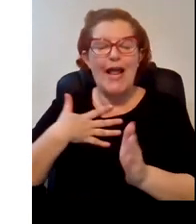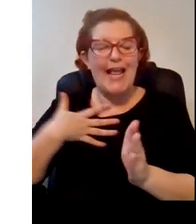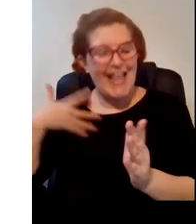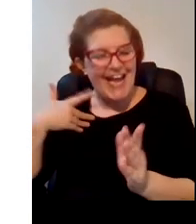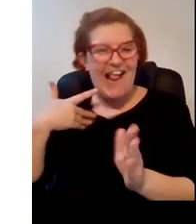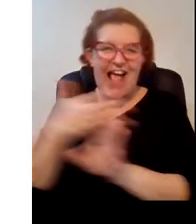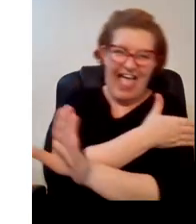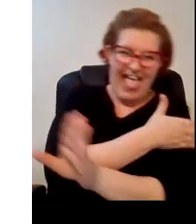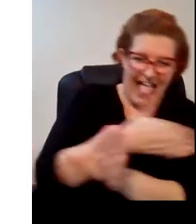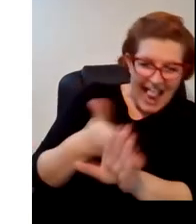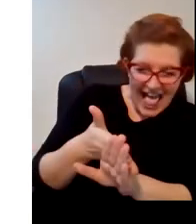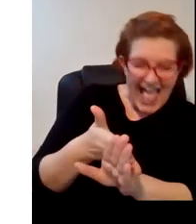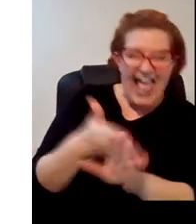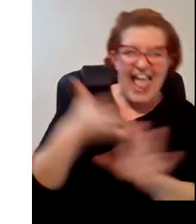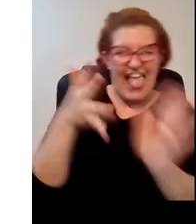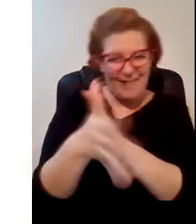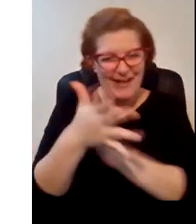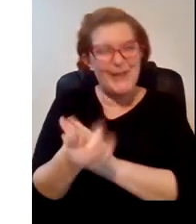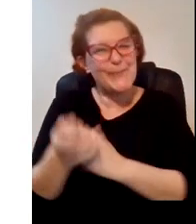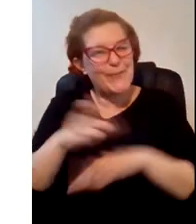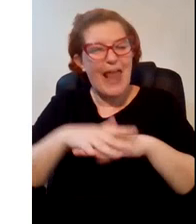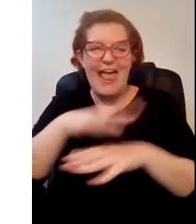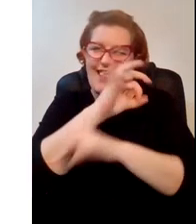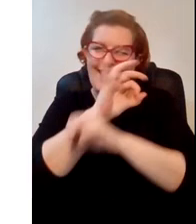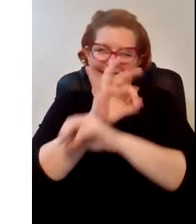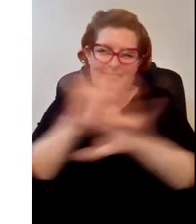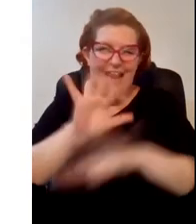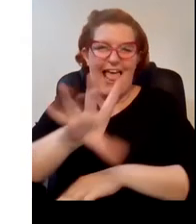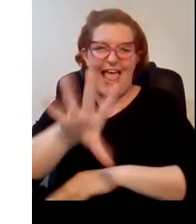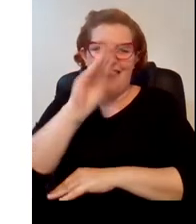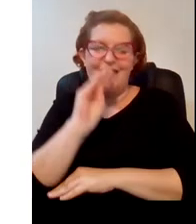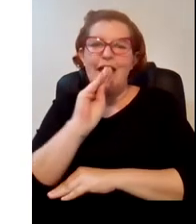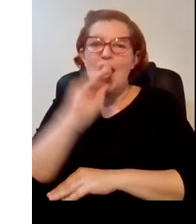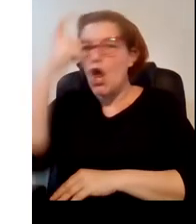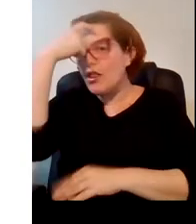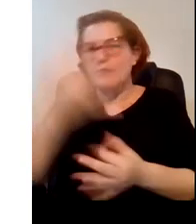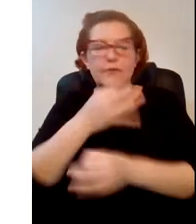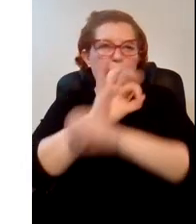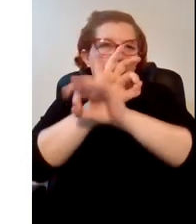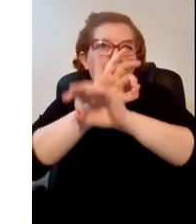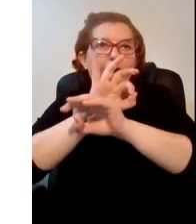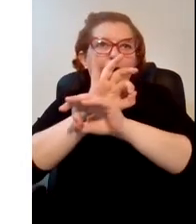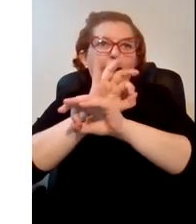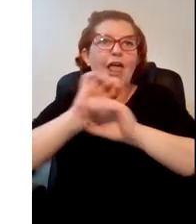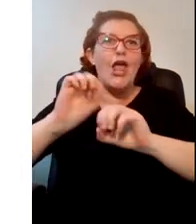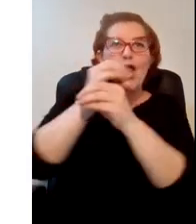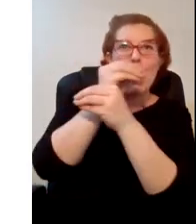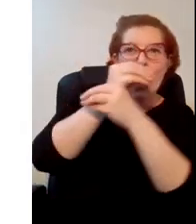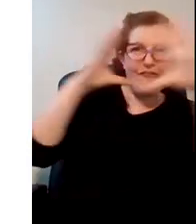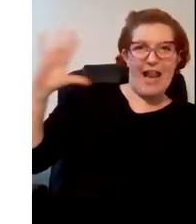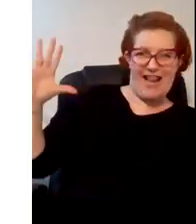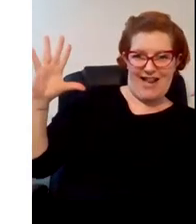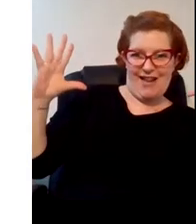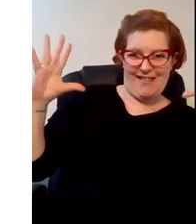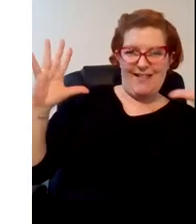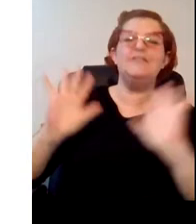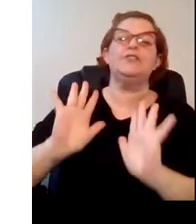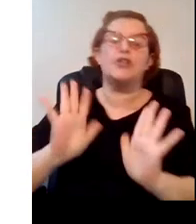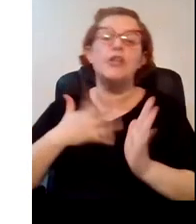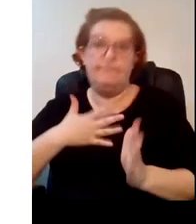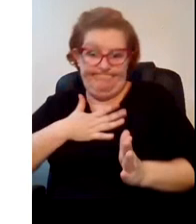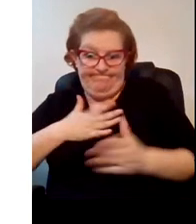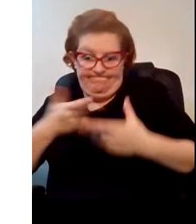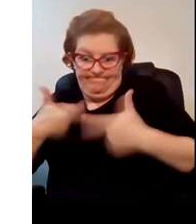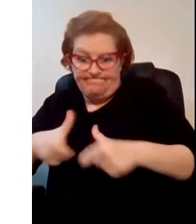que todo se tiene que hacer desde o sea con una concepción global en la docencia ¿qué hacemos? pues lo que hacemos es intentar